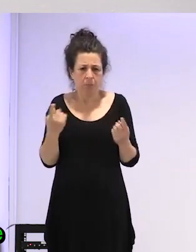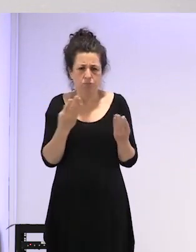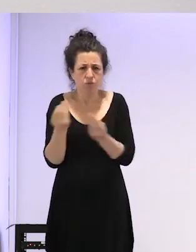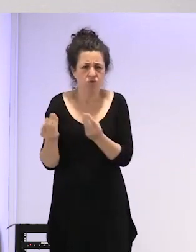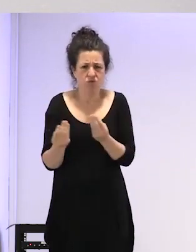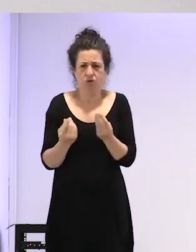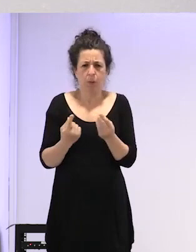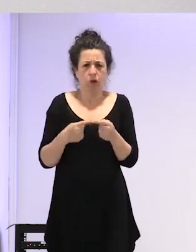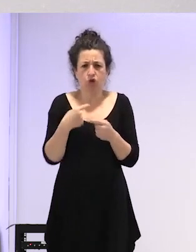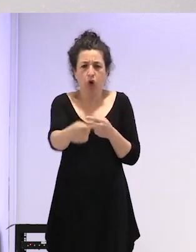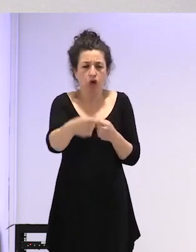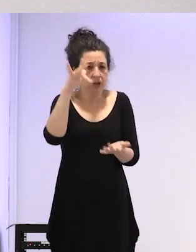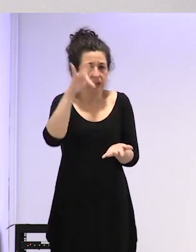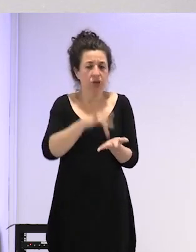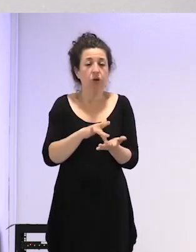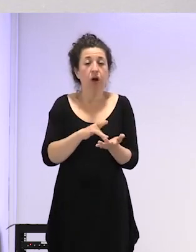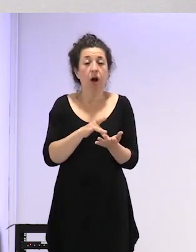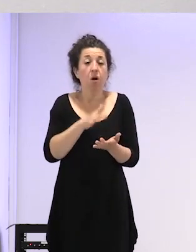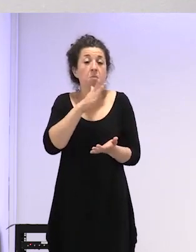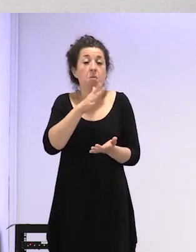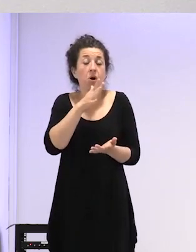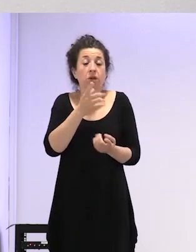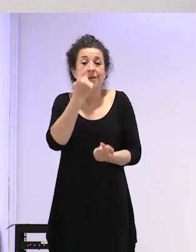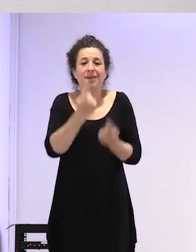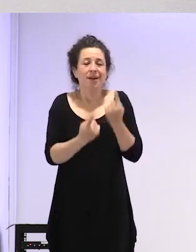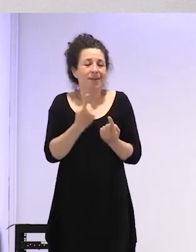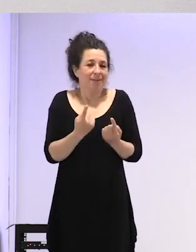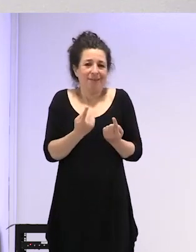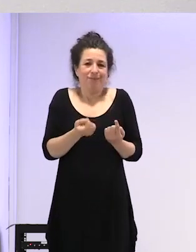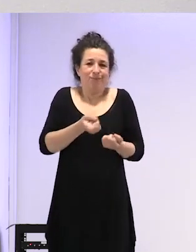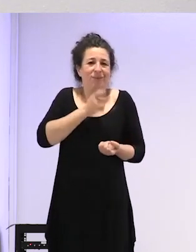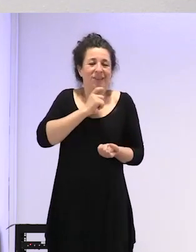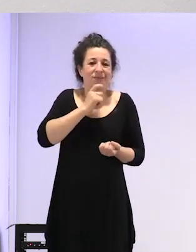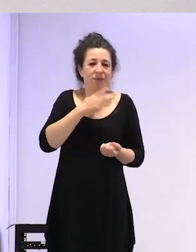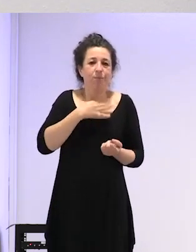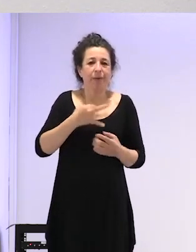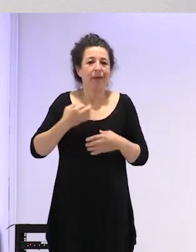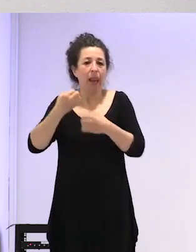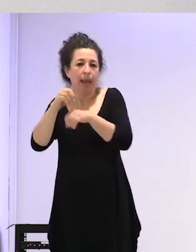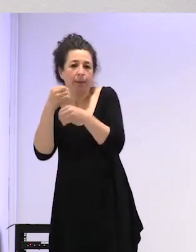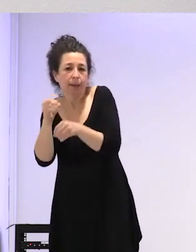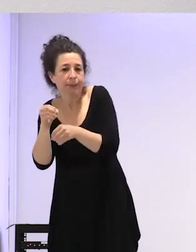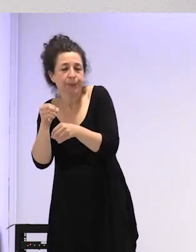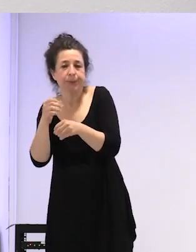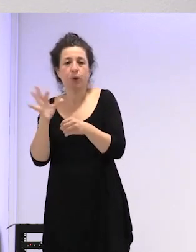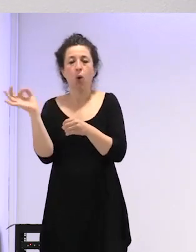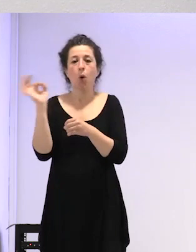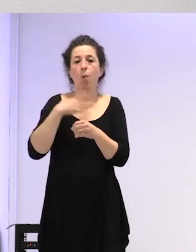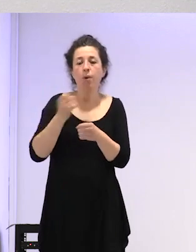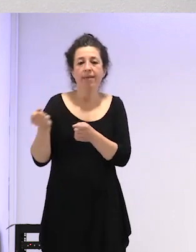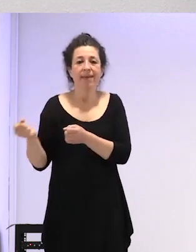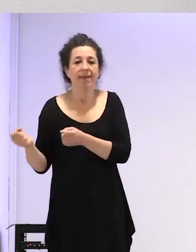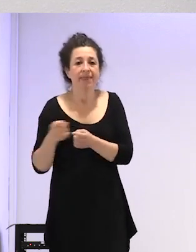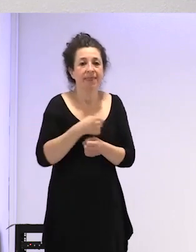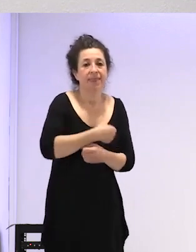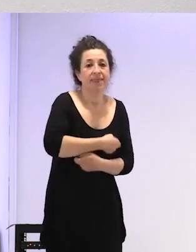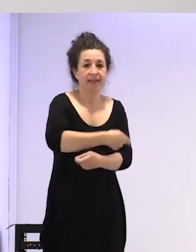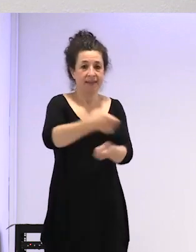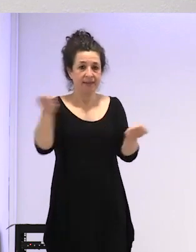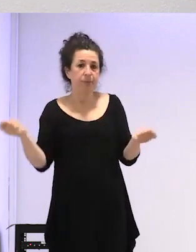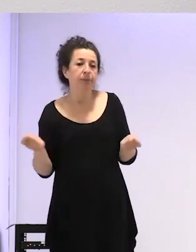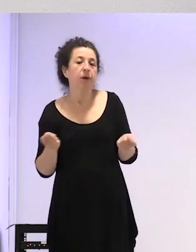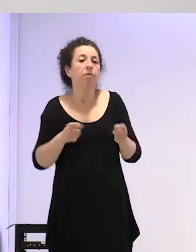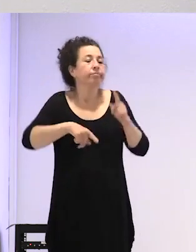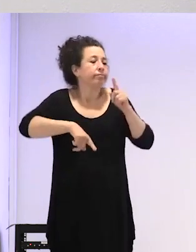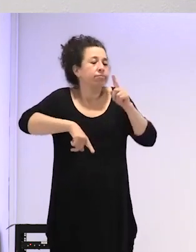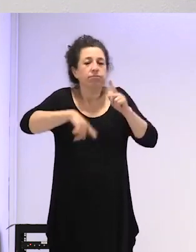fármacos las razones a veces son muy difíciles de saber puede ser el laboratorio puede ser la distribución bueno lo